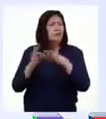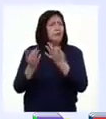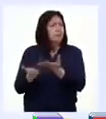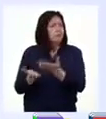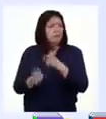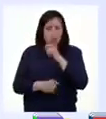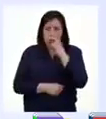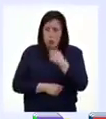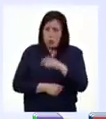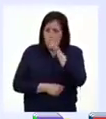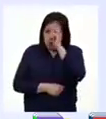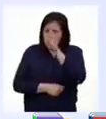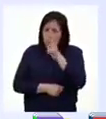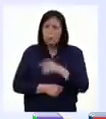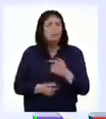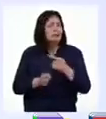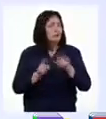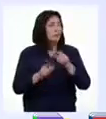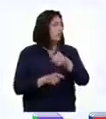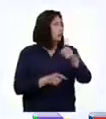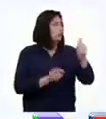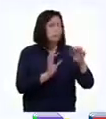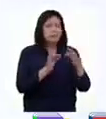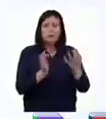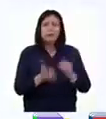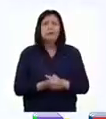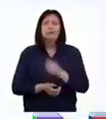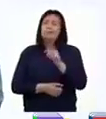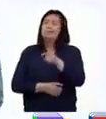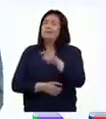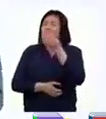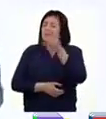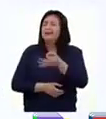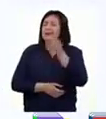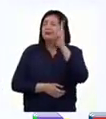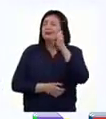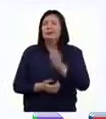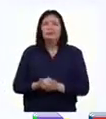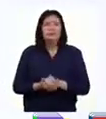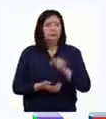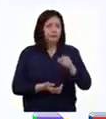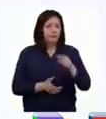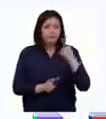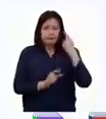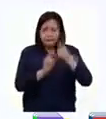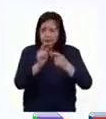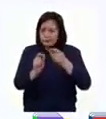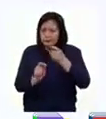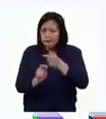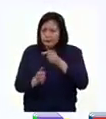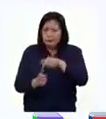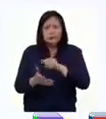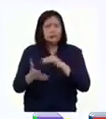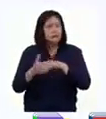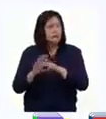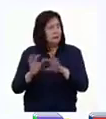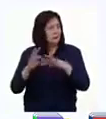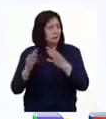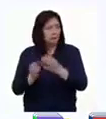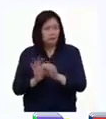familia y que nos hacen diferentes de los demás. Es verdad, profesora. Estas tradiciones no solo influyen en nuestra